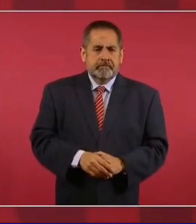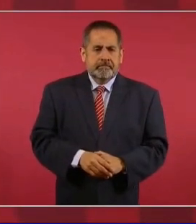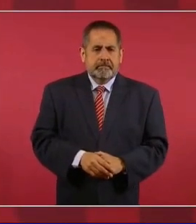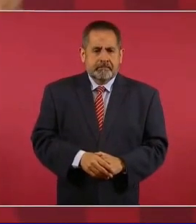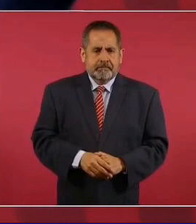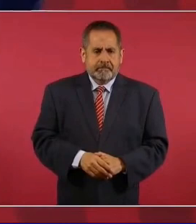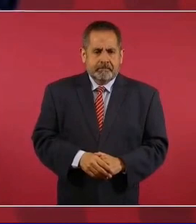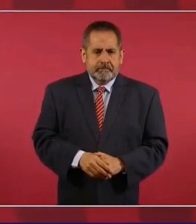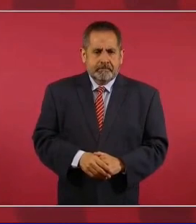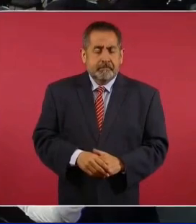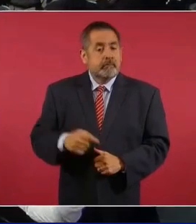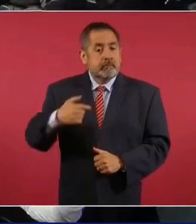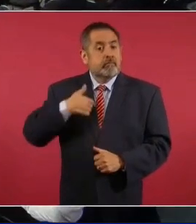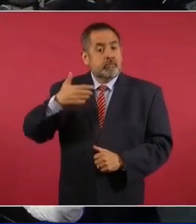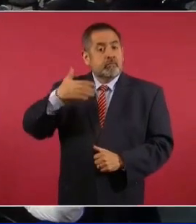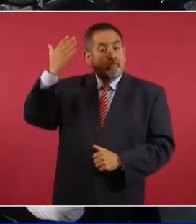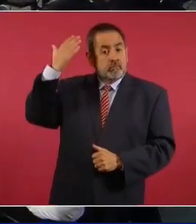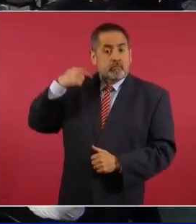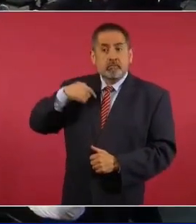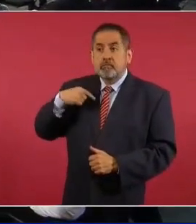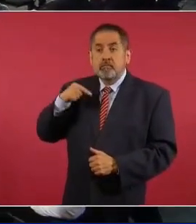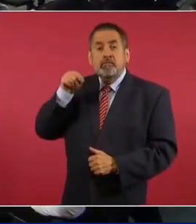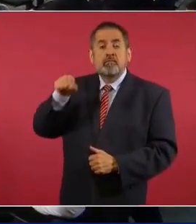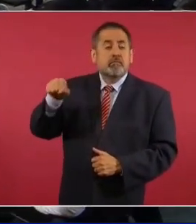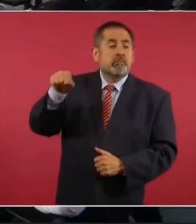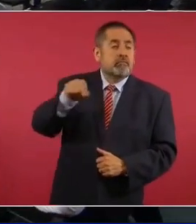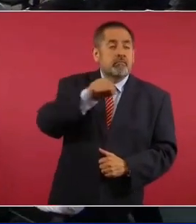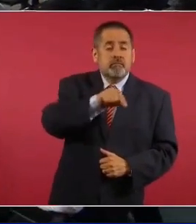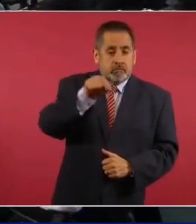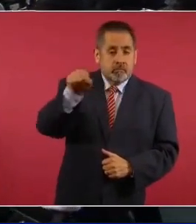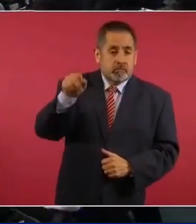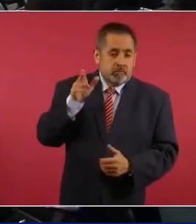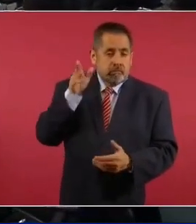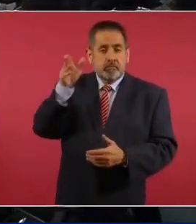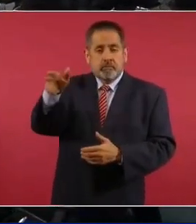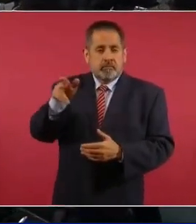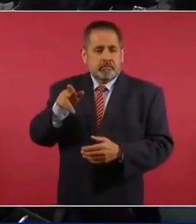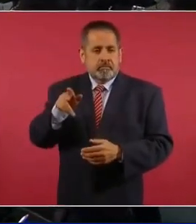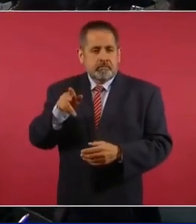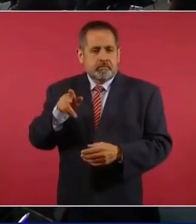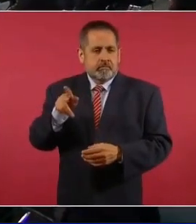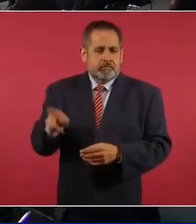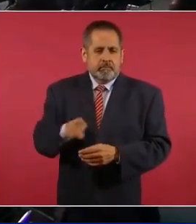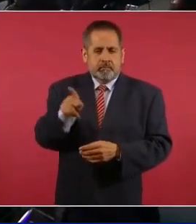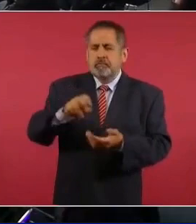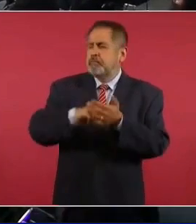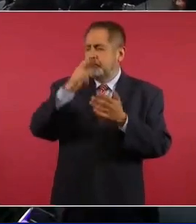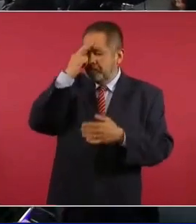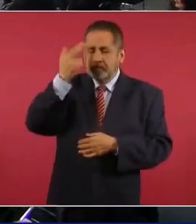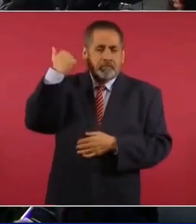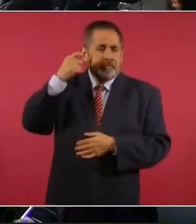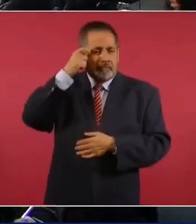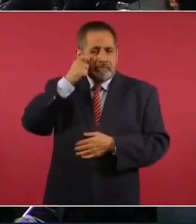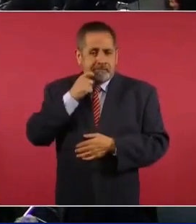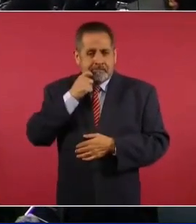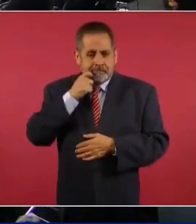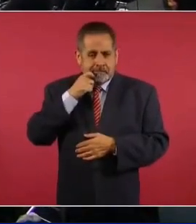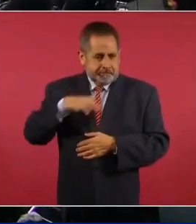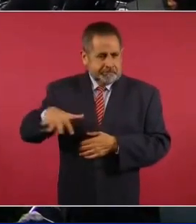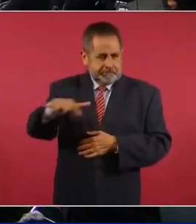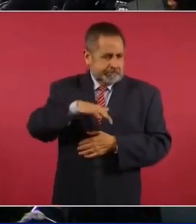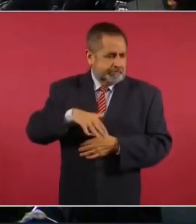Yo llegaba a Pueblos, me acuerdo, en Guerrero, allá